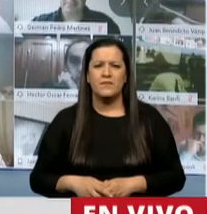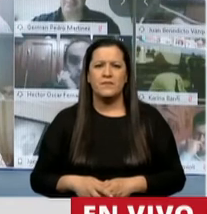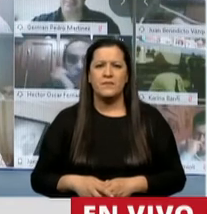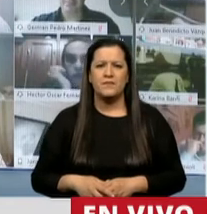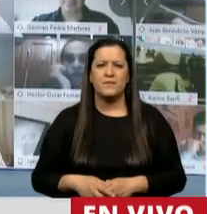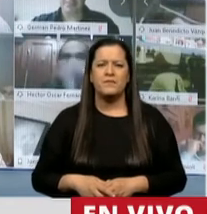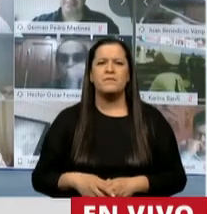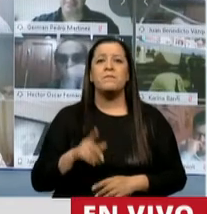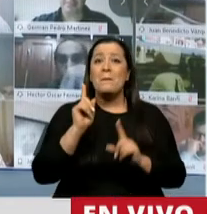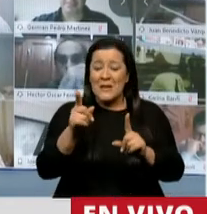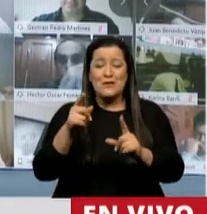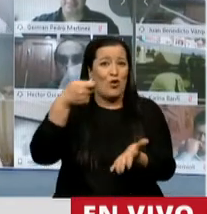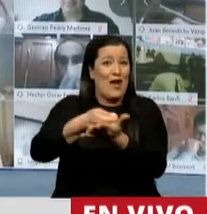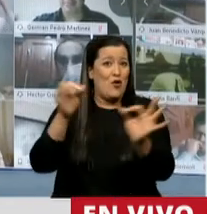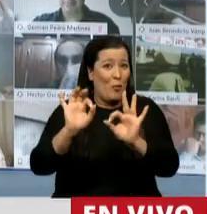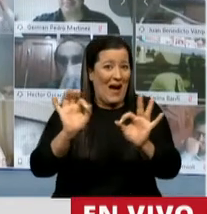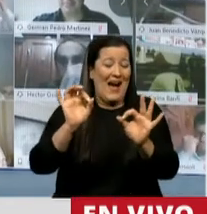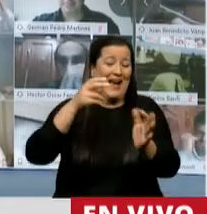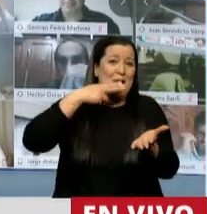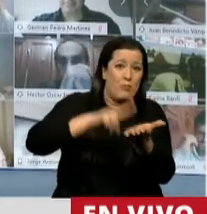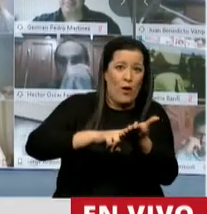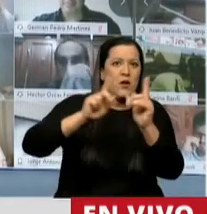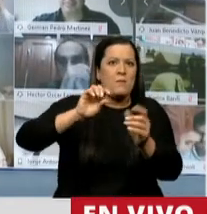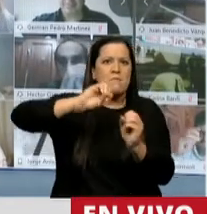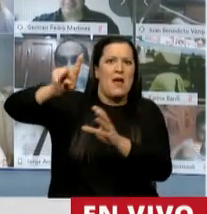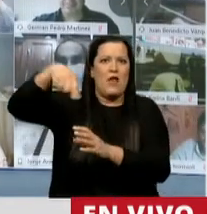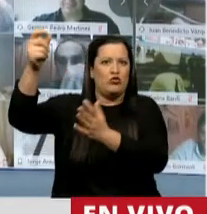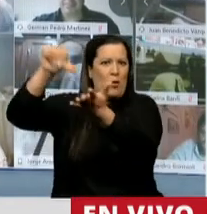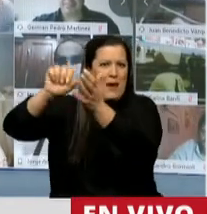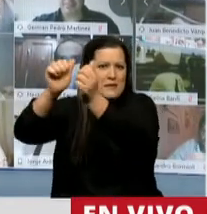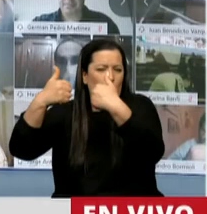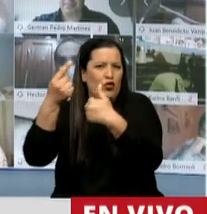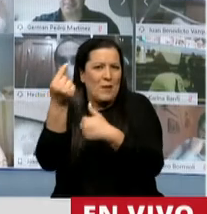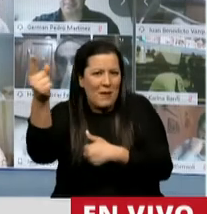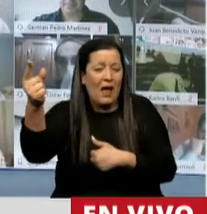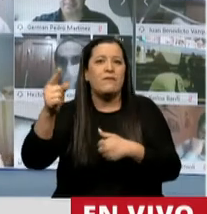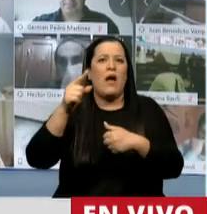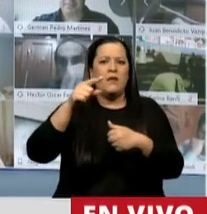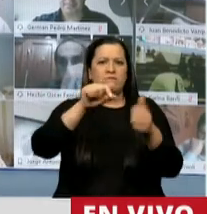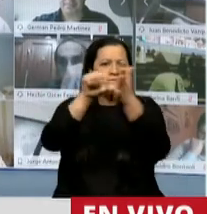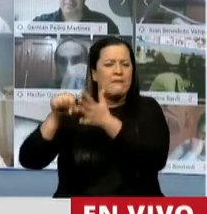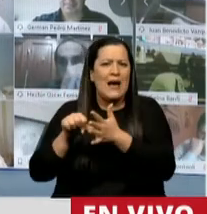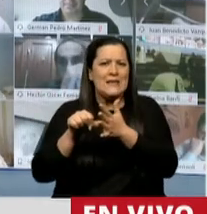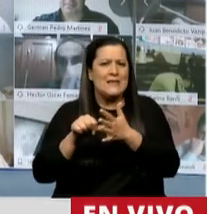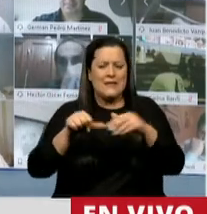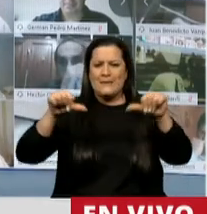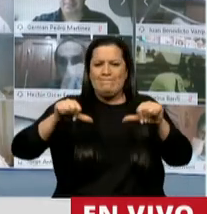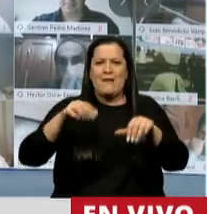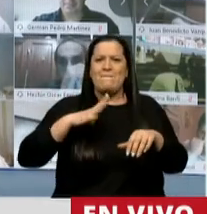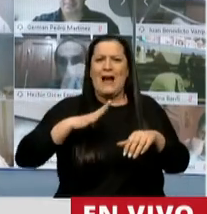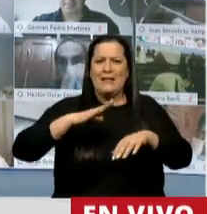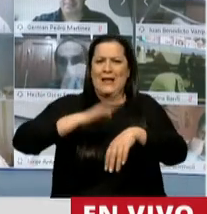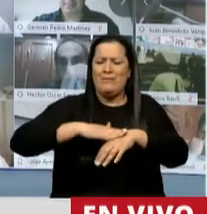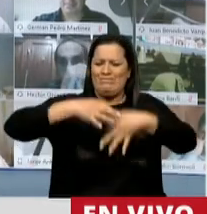en esa evasión fiscal y fuga de capitales radica en gran medida la deficiencia de los Estados para hacerse cargo de las